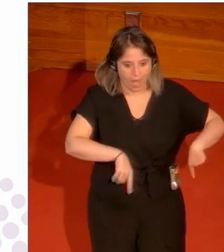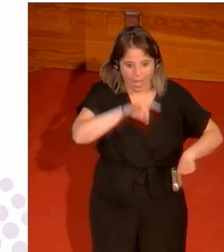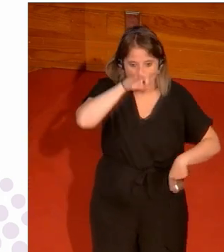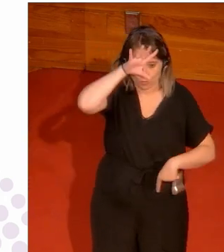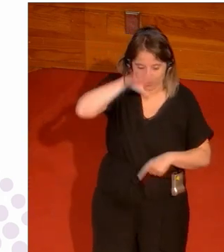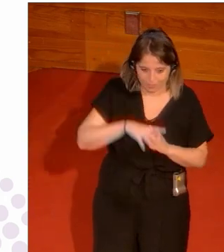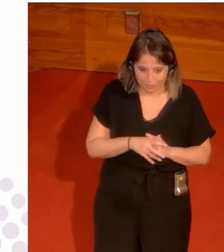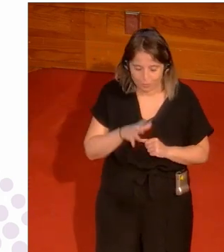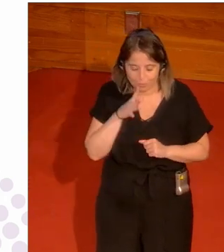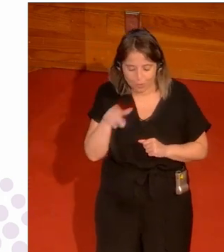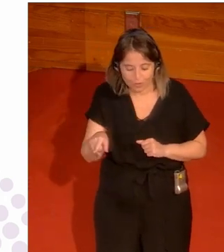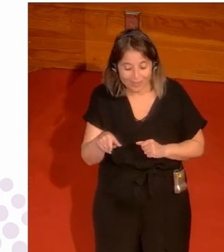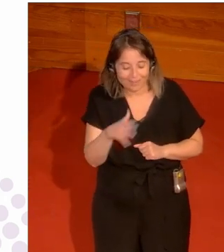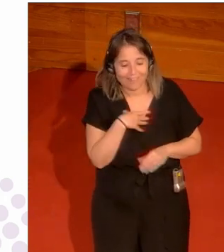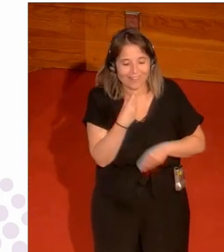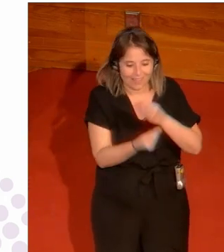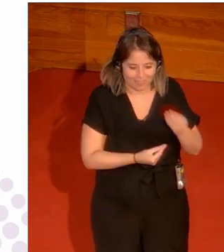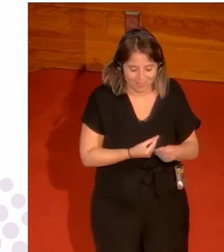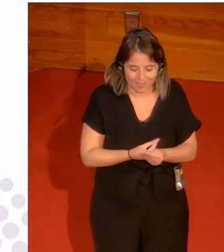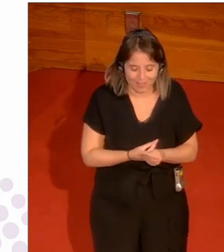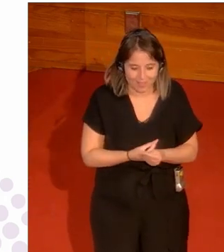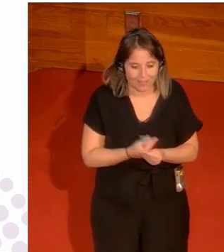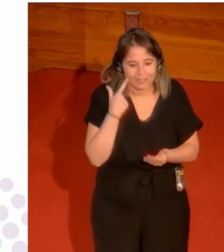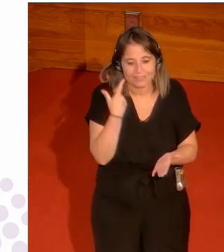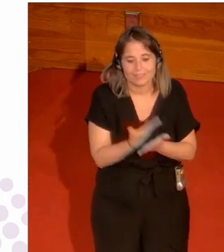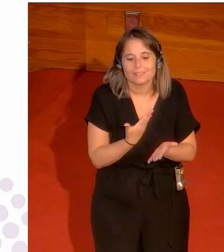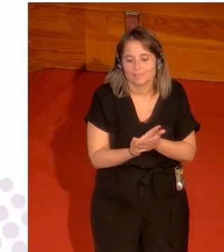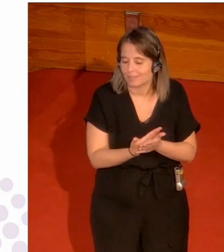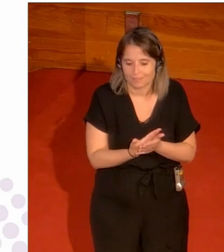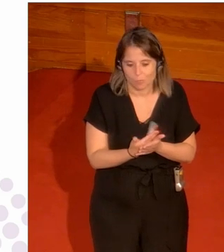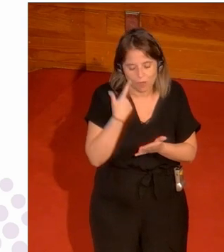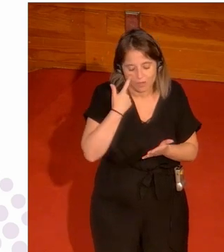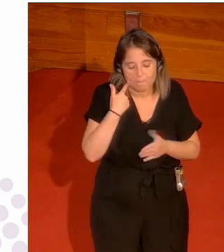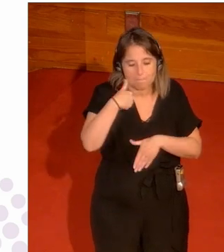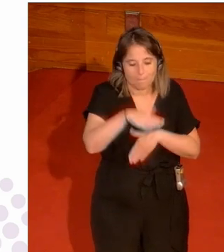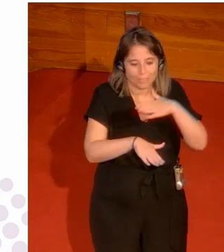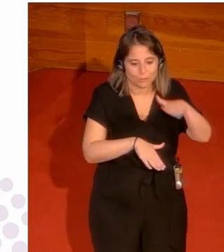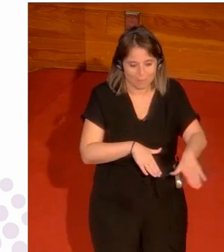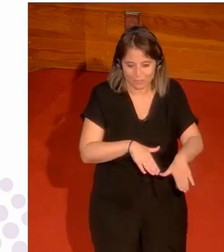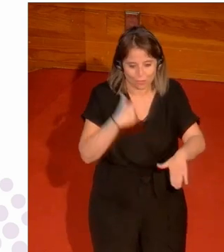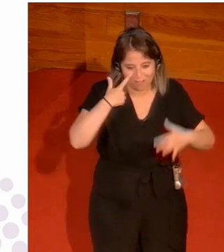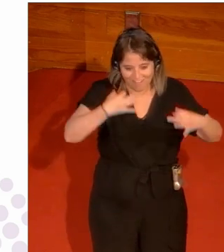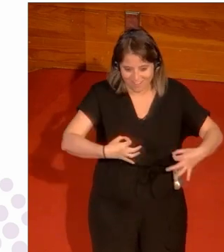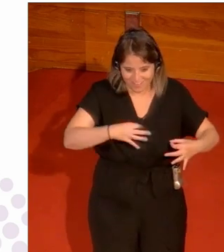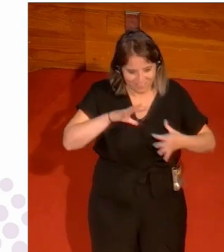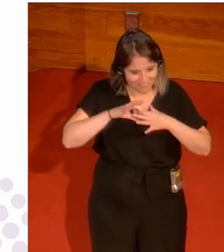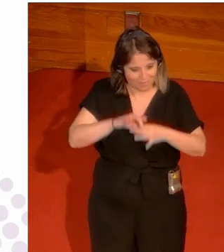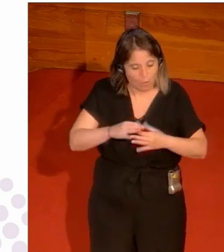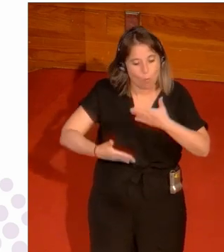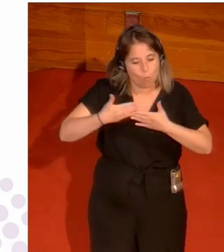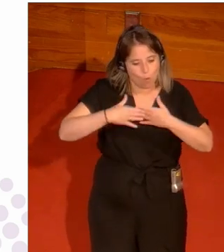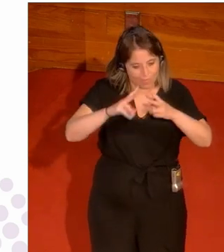de los movimientos porque él lo que hacía el movimiento se demuestra andando y cada paso que iba dando iba dando en la línea de